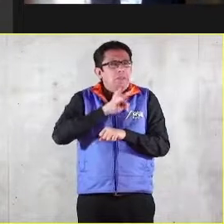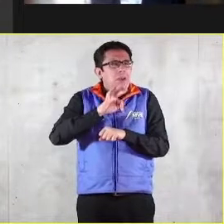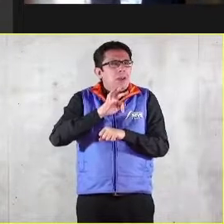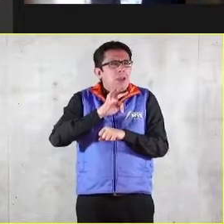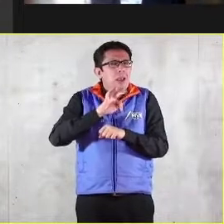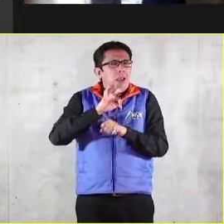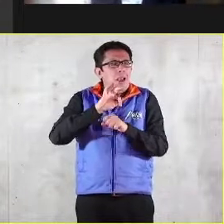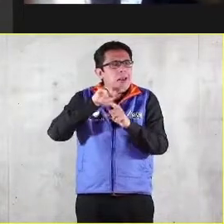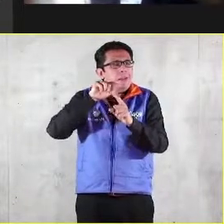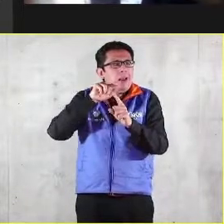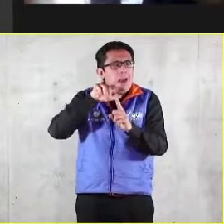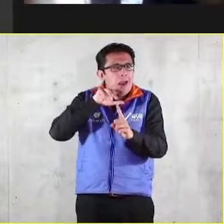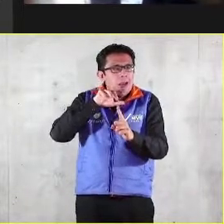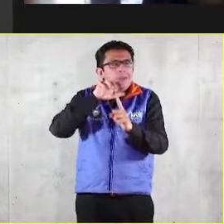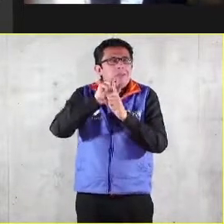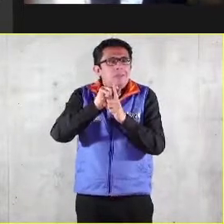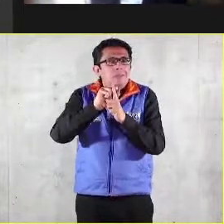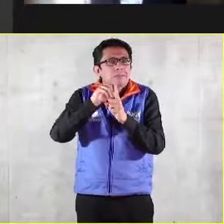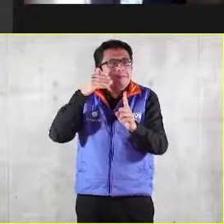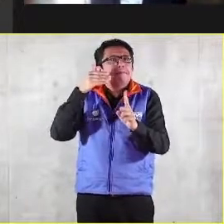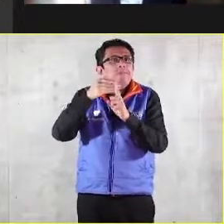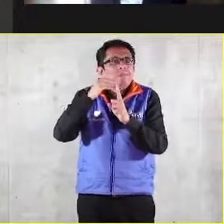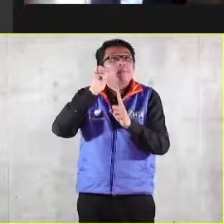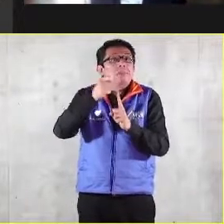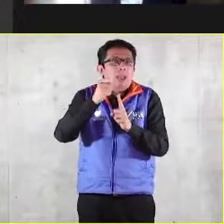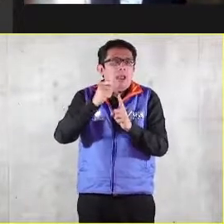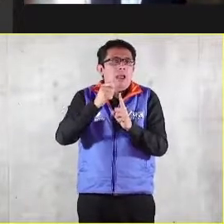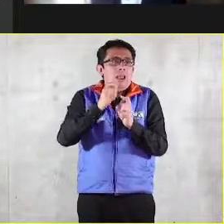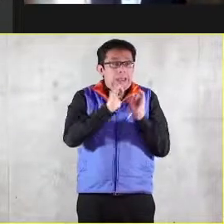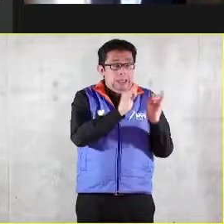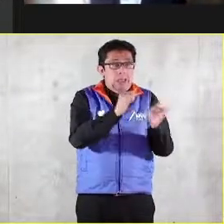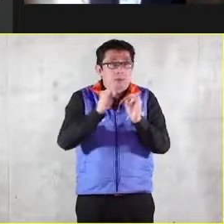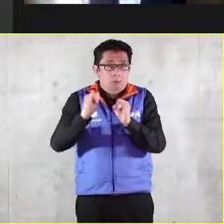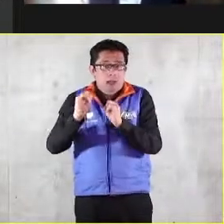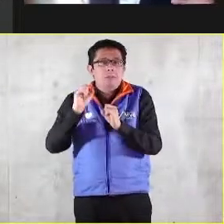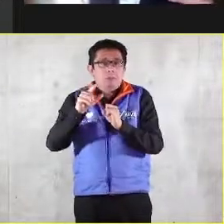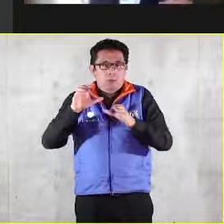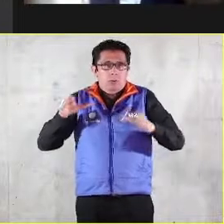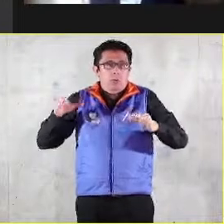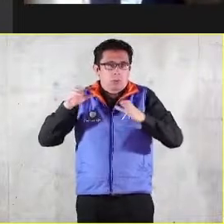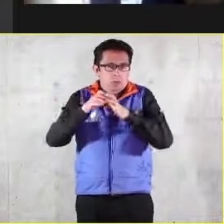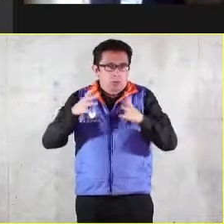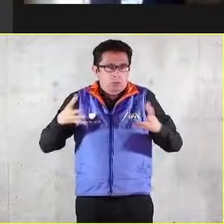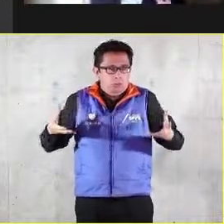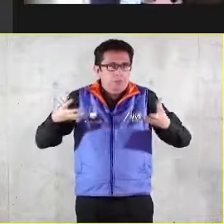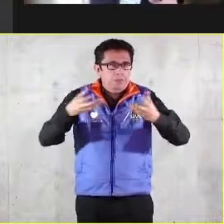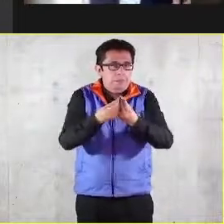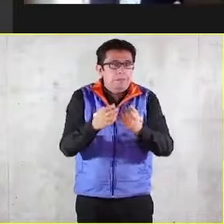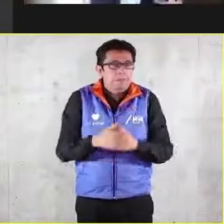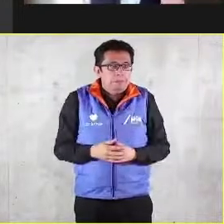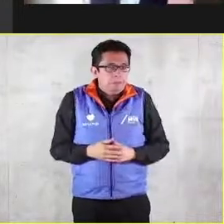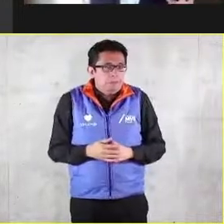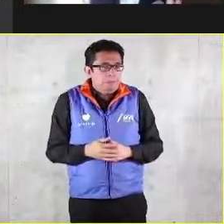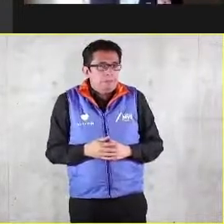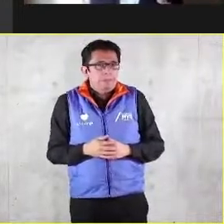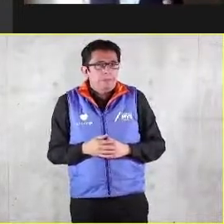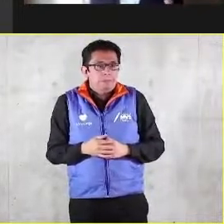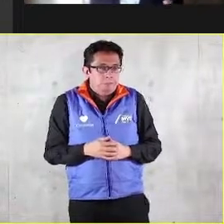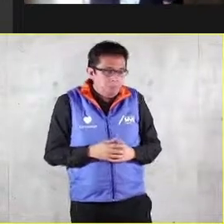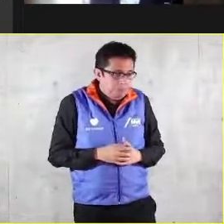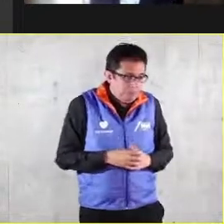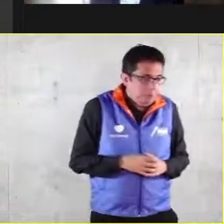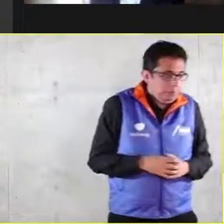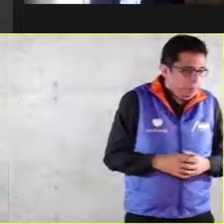definido y que es al mismo tiempo personal y comunitario en las perspectivas inferiores enunciamos los retos